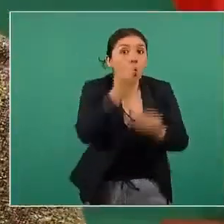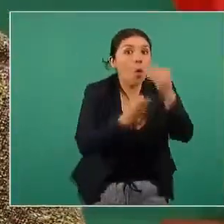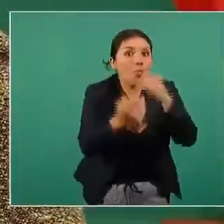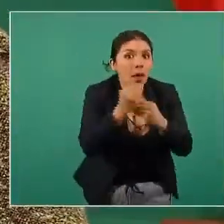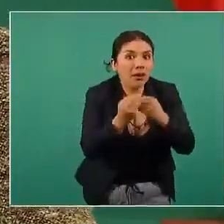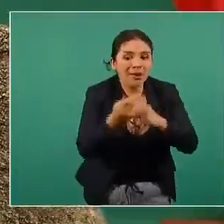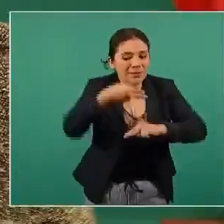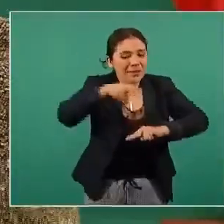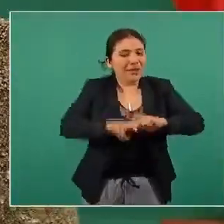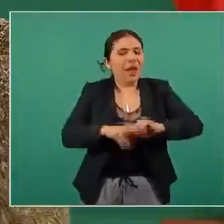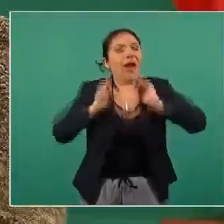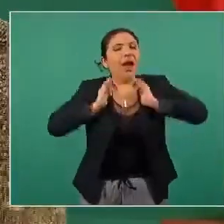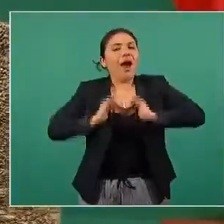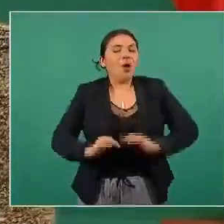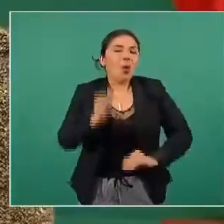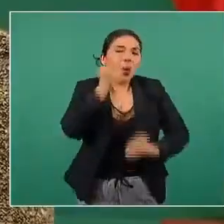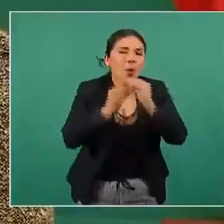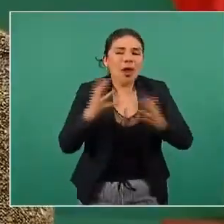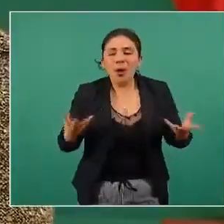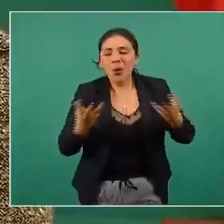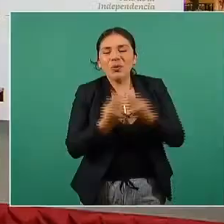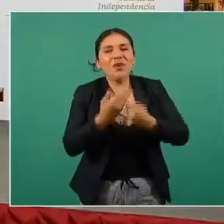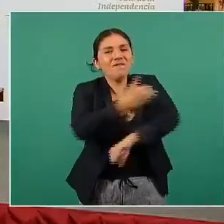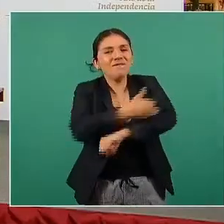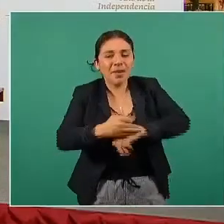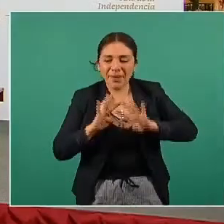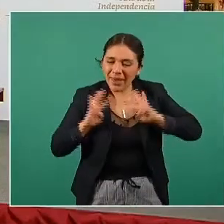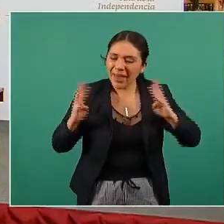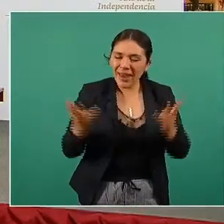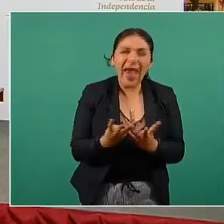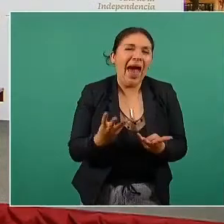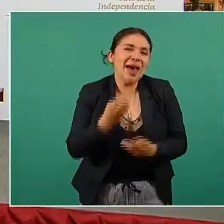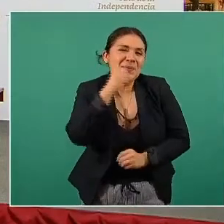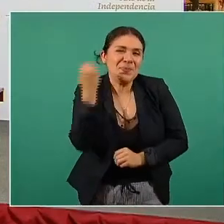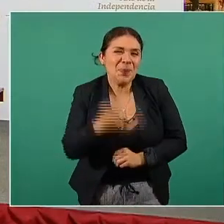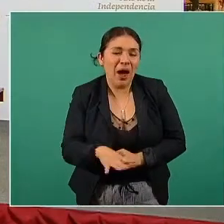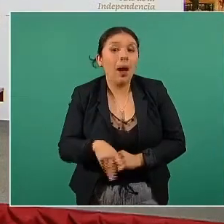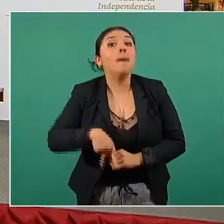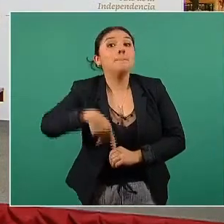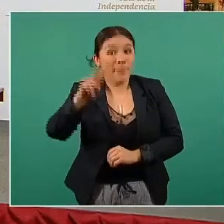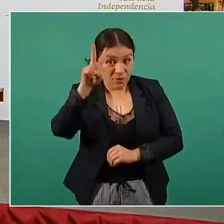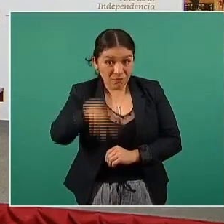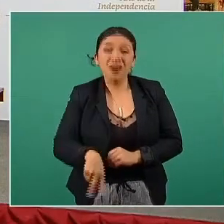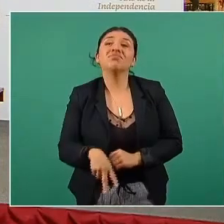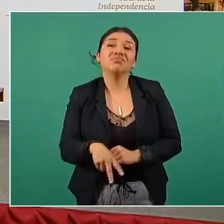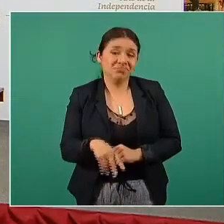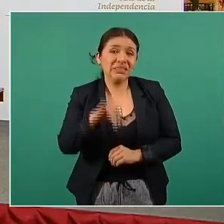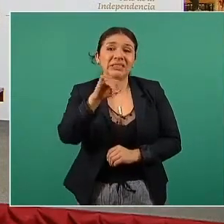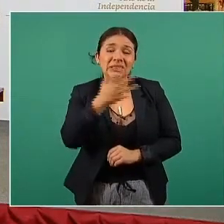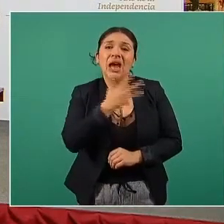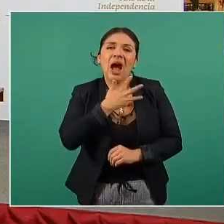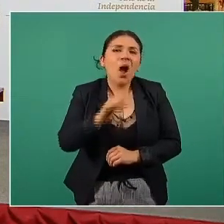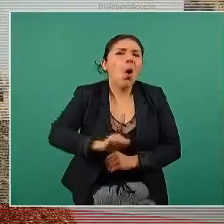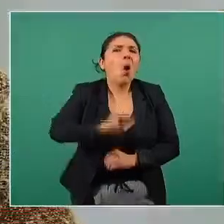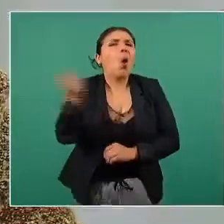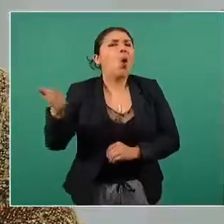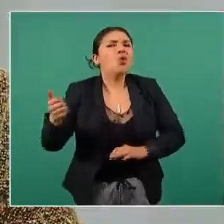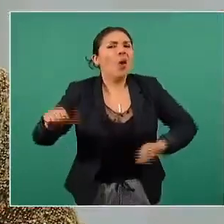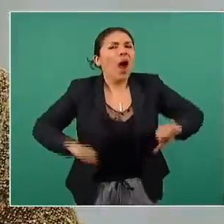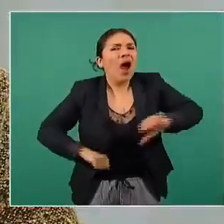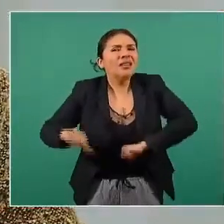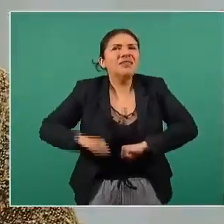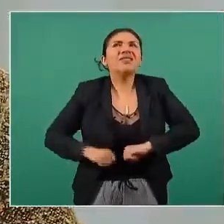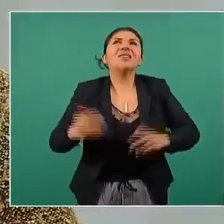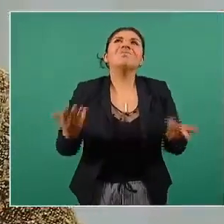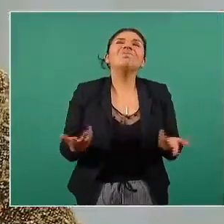comer todos sentados y convivir en familia pero si definitivamente hay comportamientos que habría